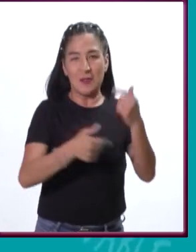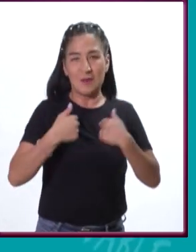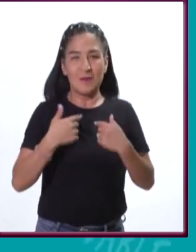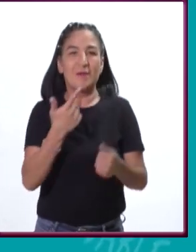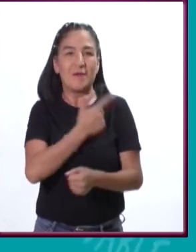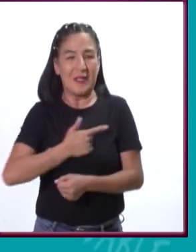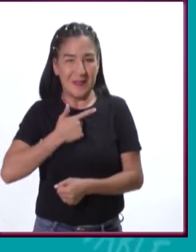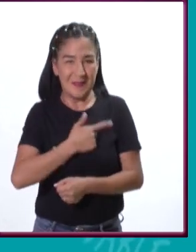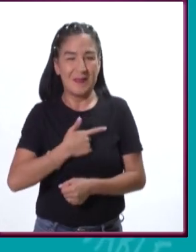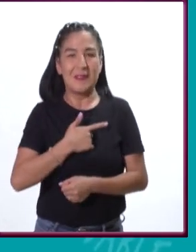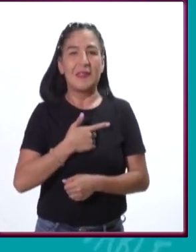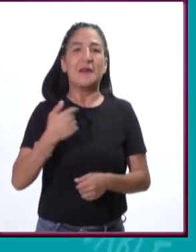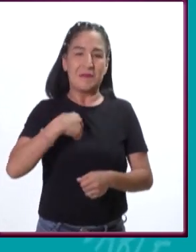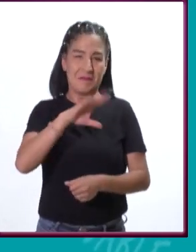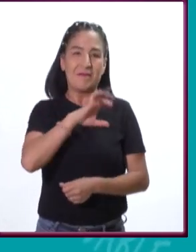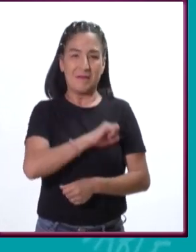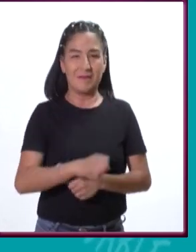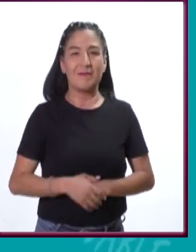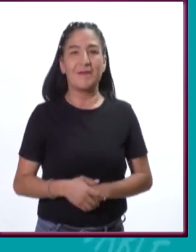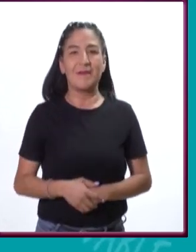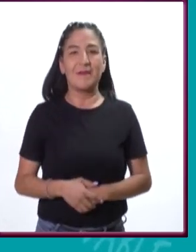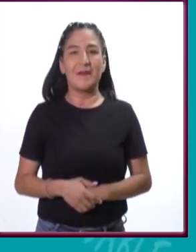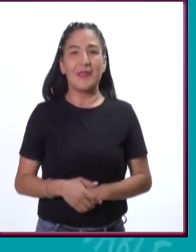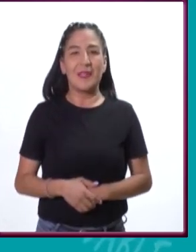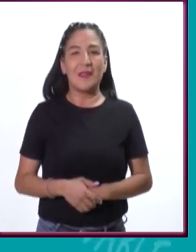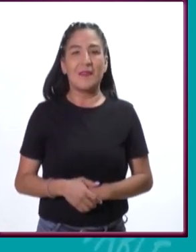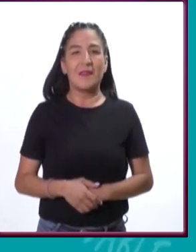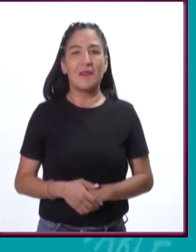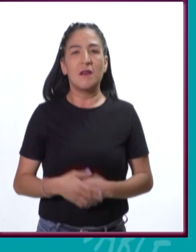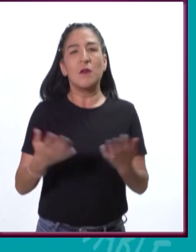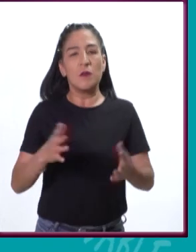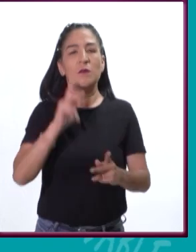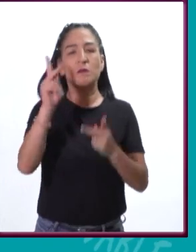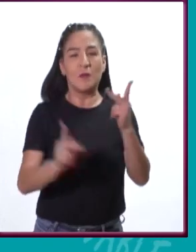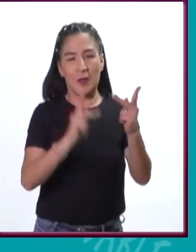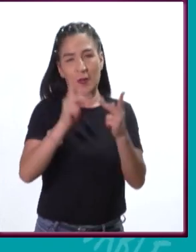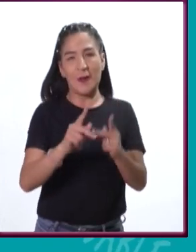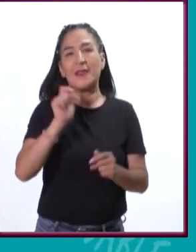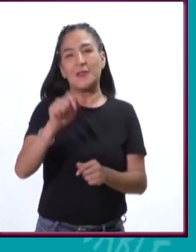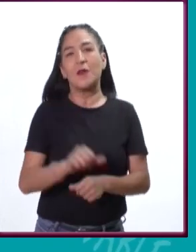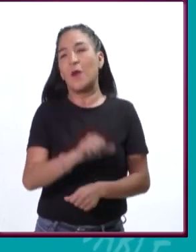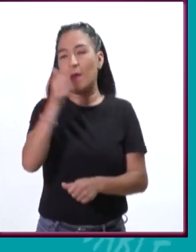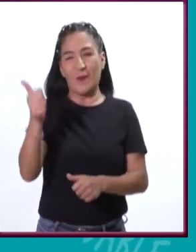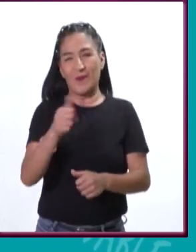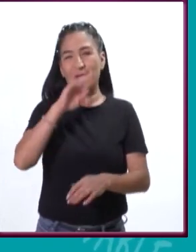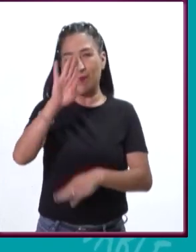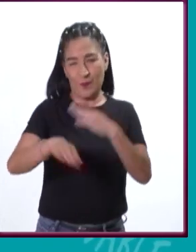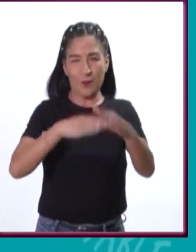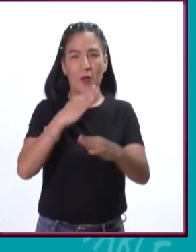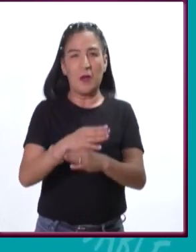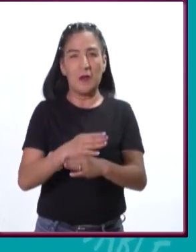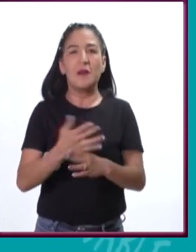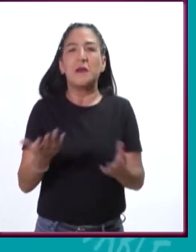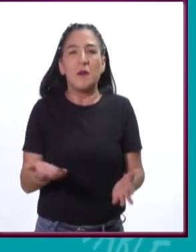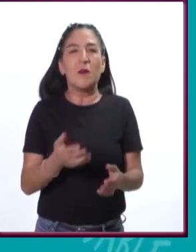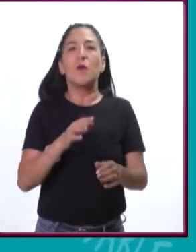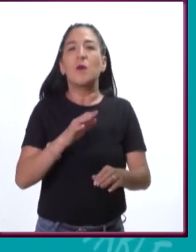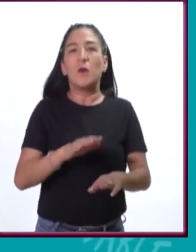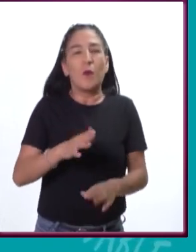plantas de México, me encantan, yo he sembrado una enorme cantidad de